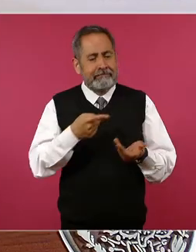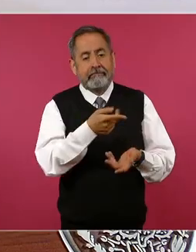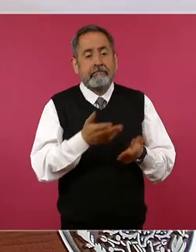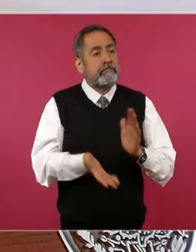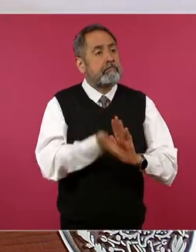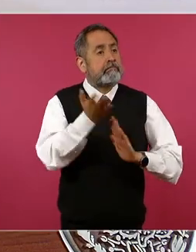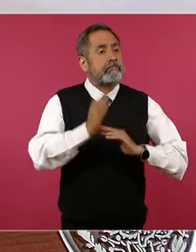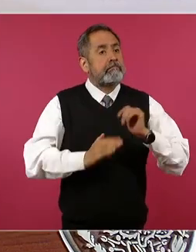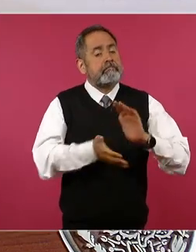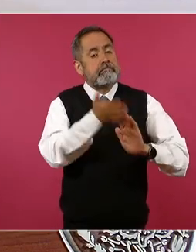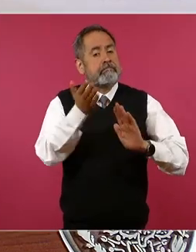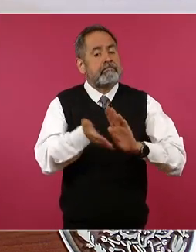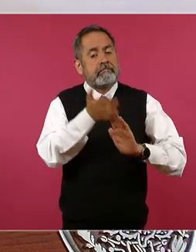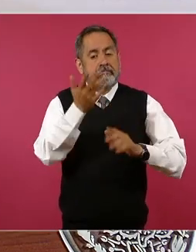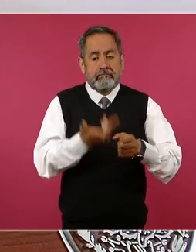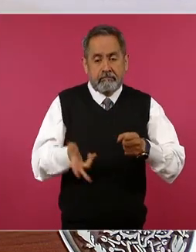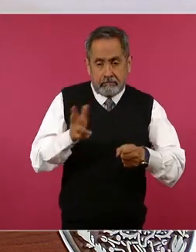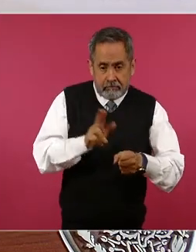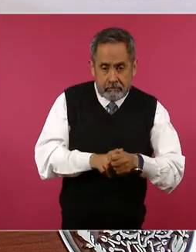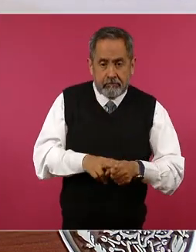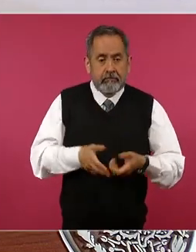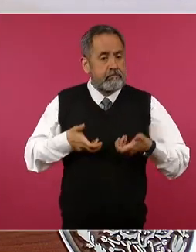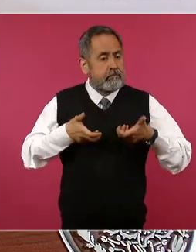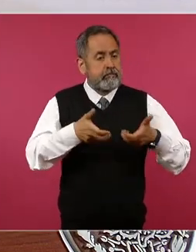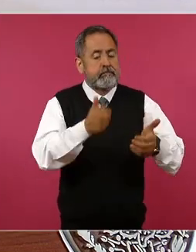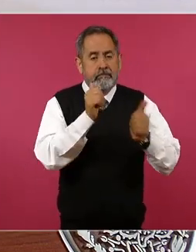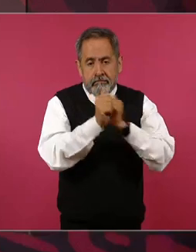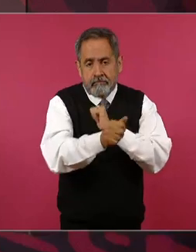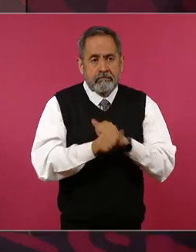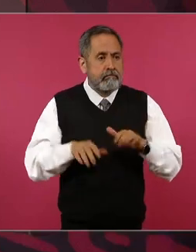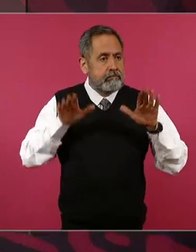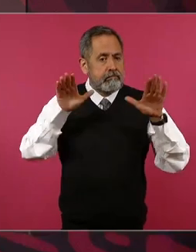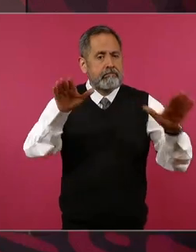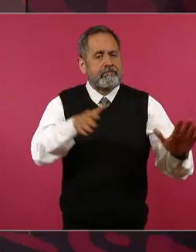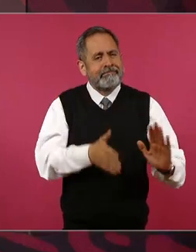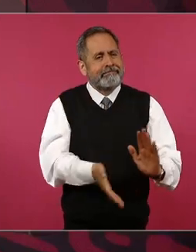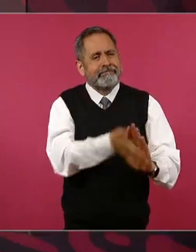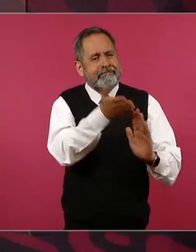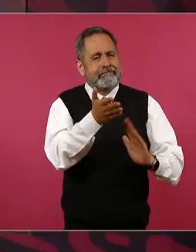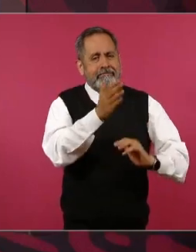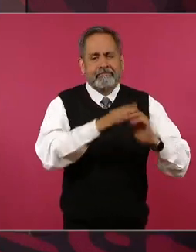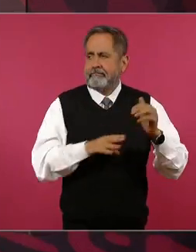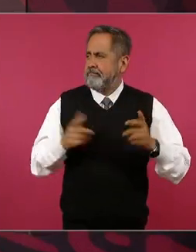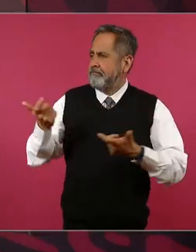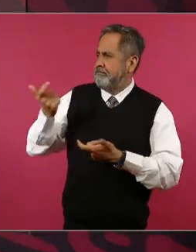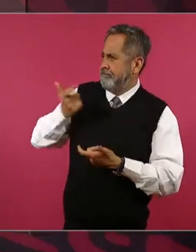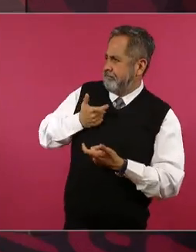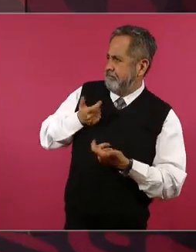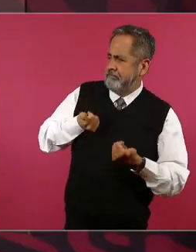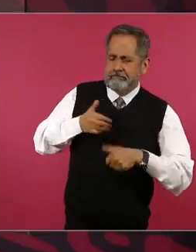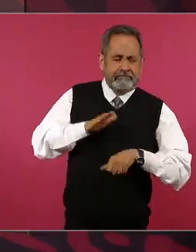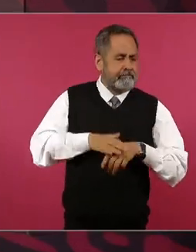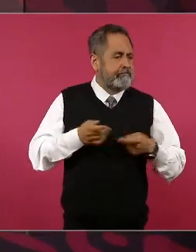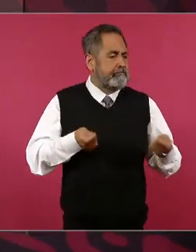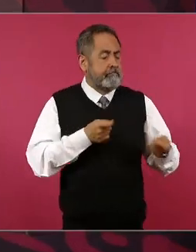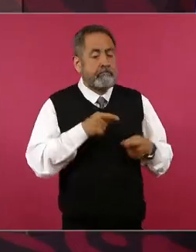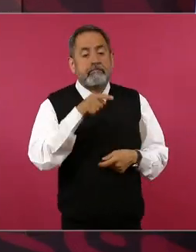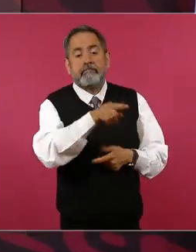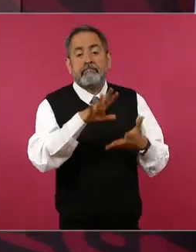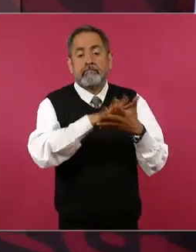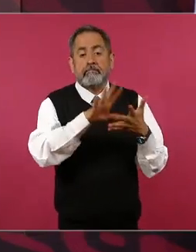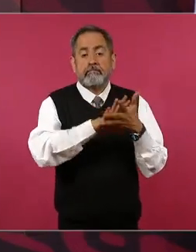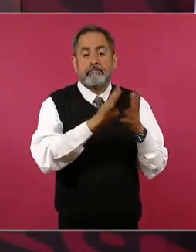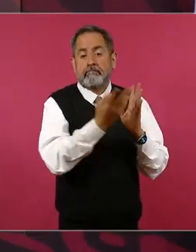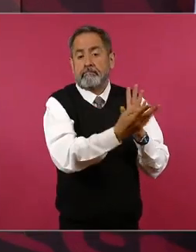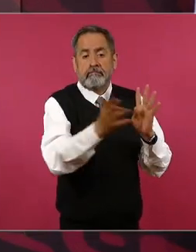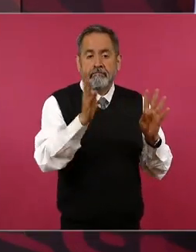y carreteras y aeropuertos y administrar reclusorios